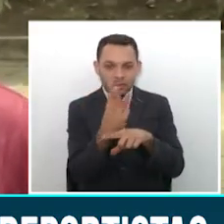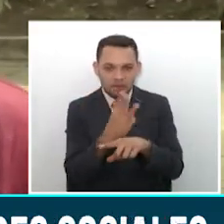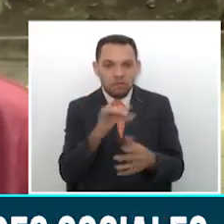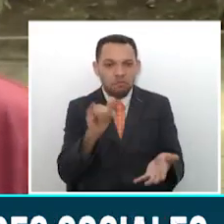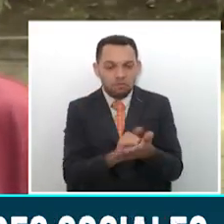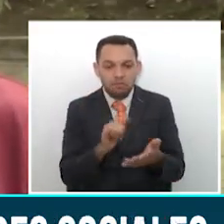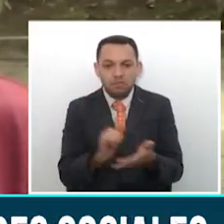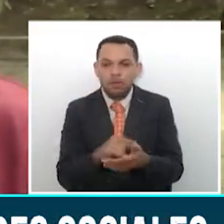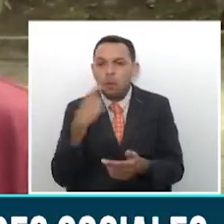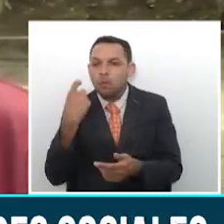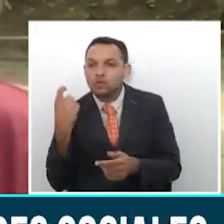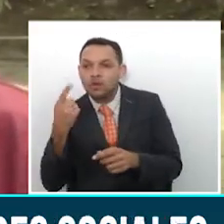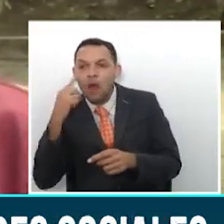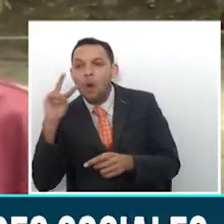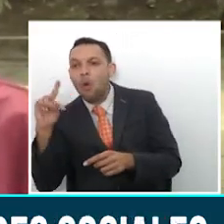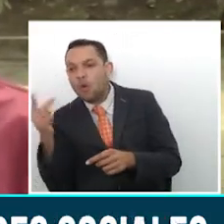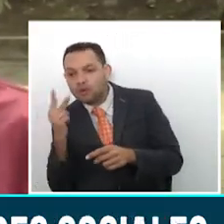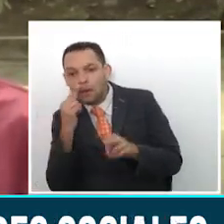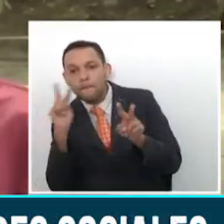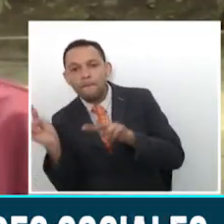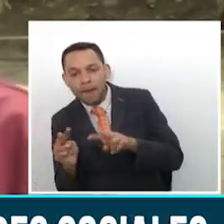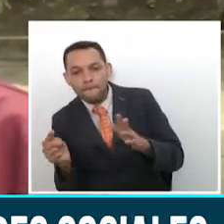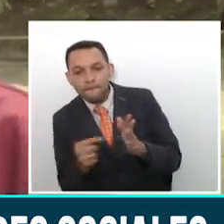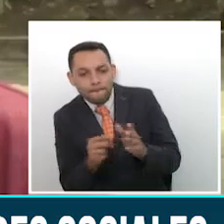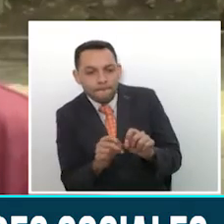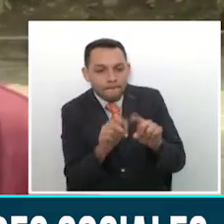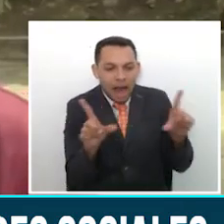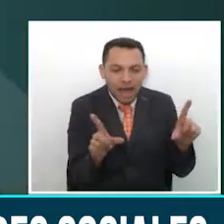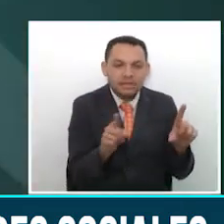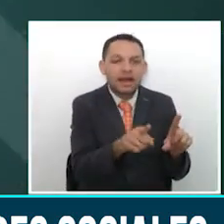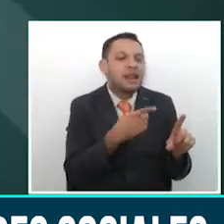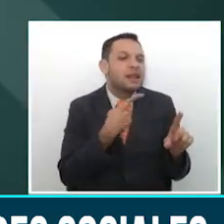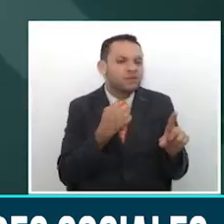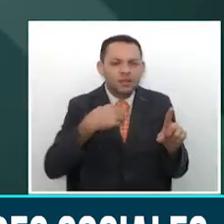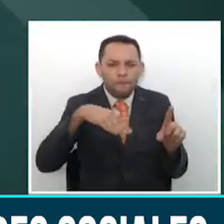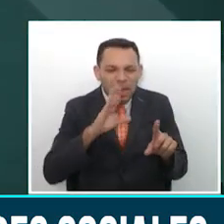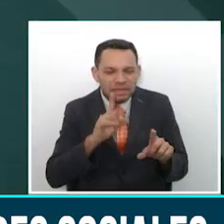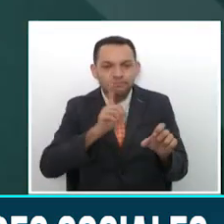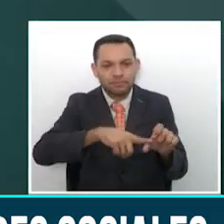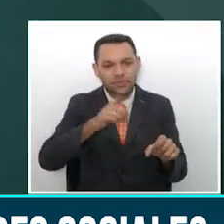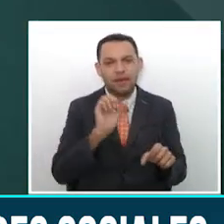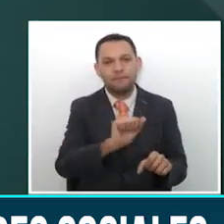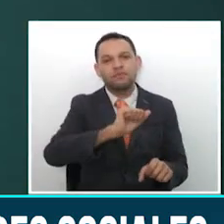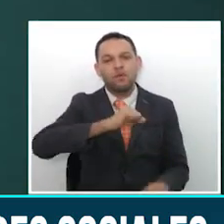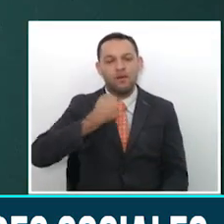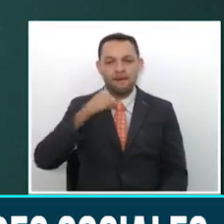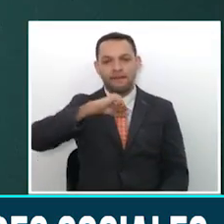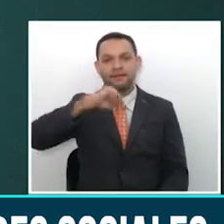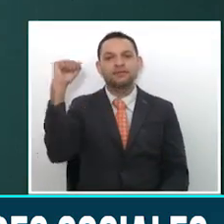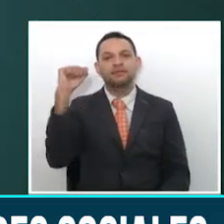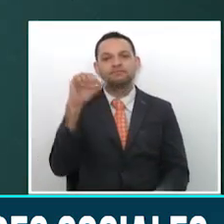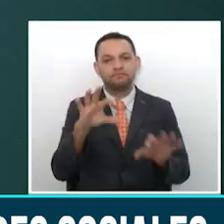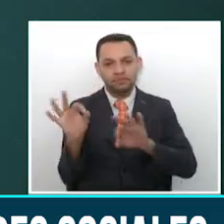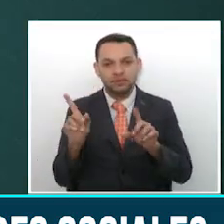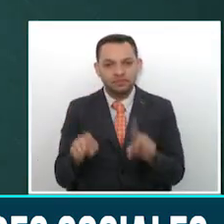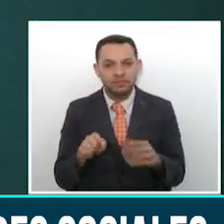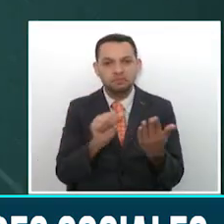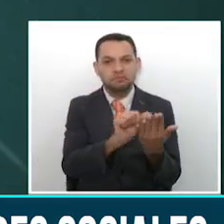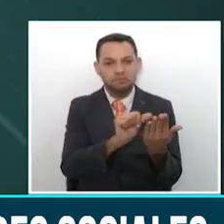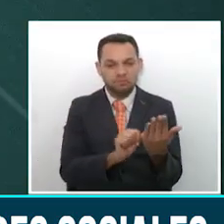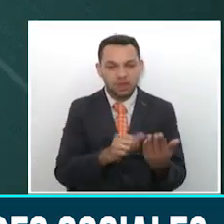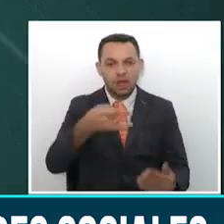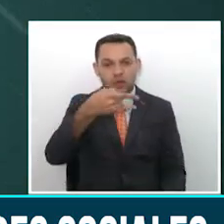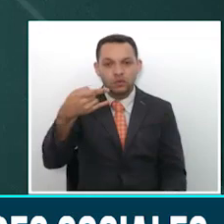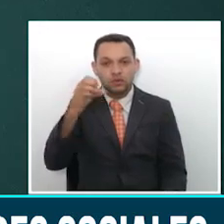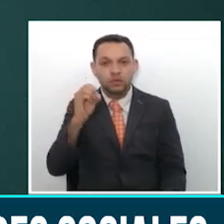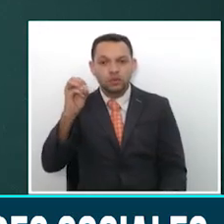gusta, que los compartan y el que tenga más, ese va a ser el ganador. La Liga también ha venido trabajando a través de aplicaciones como Zoom o WhatsApp